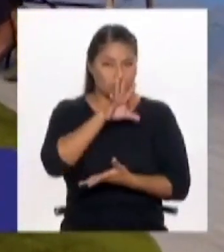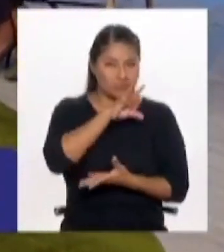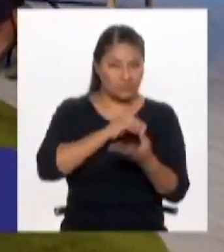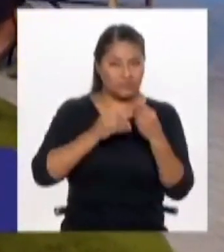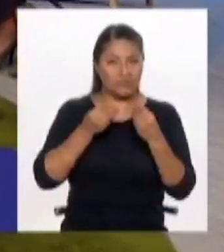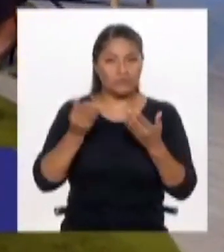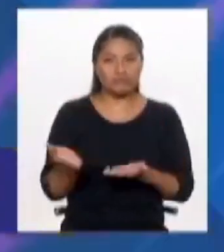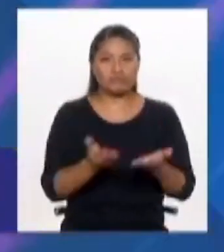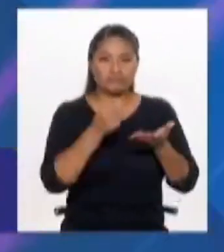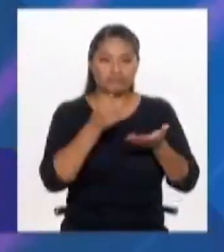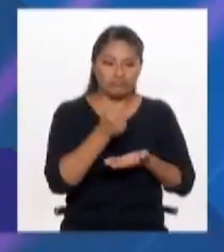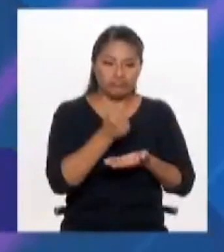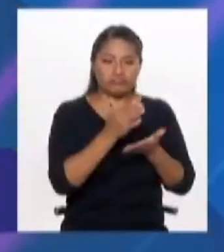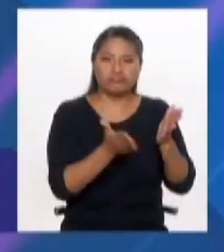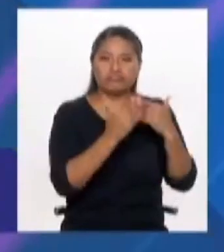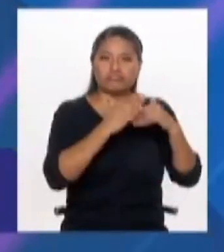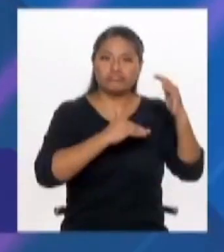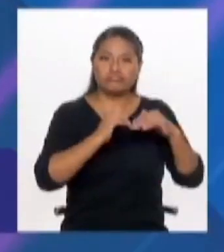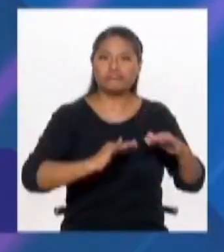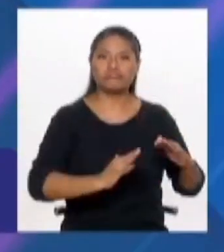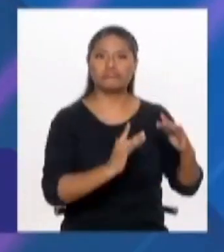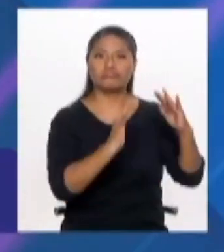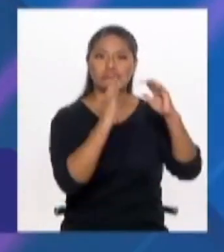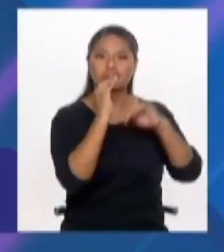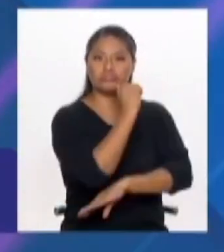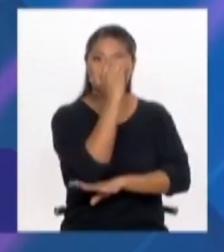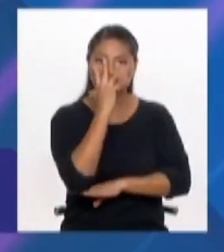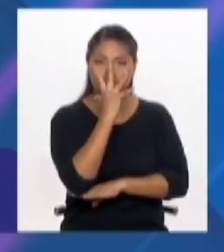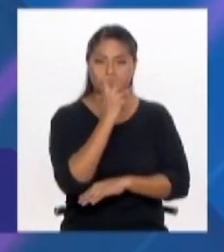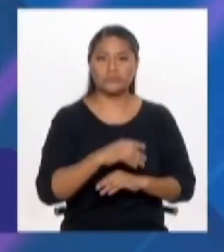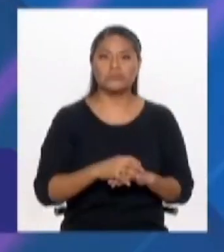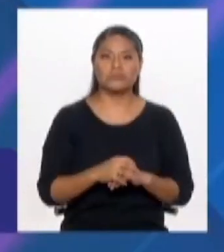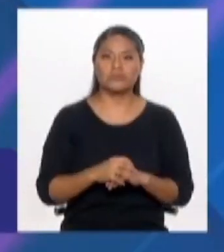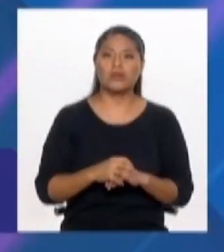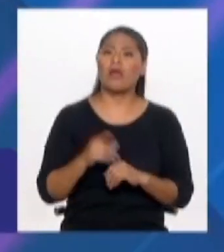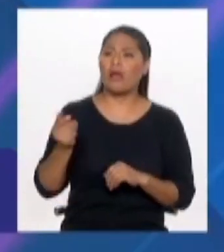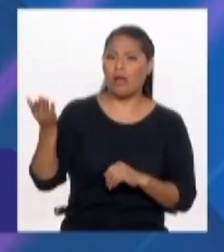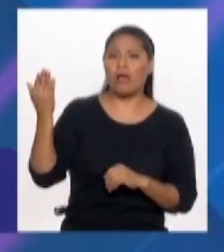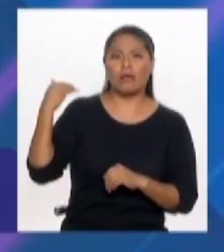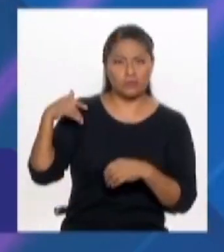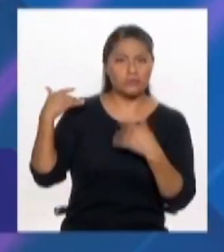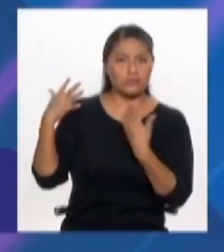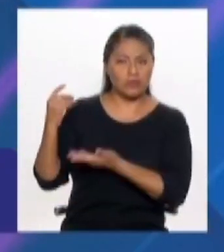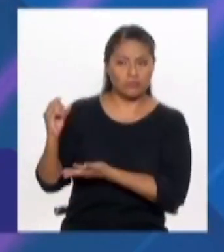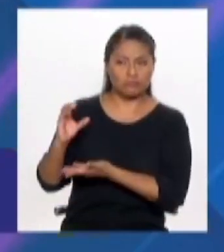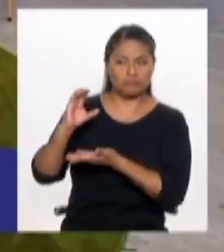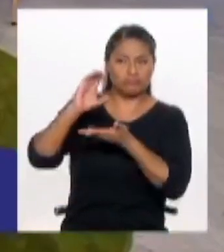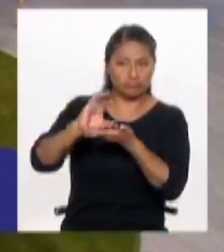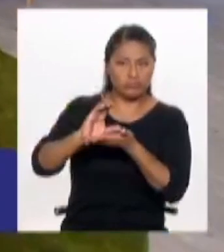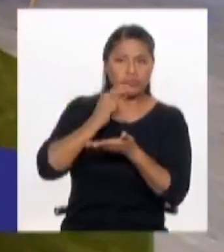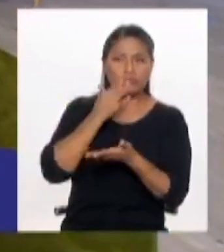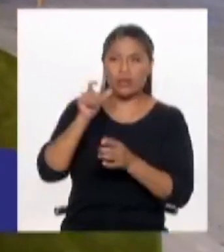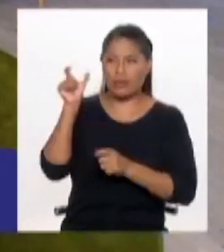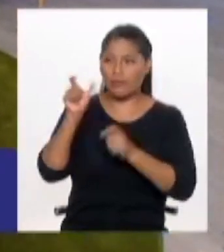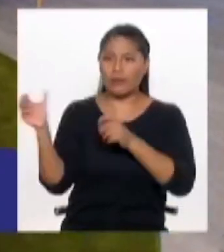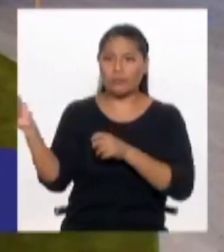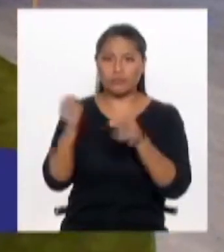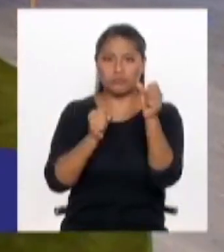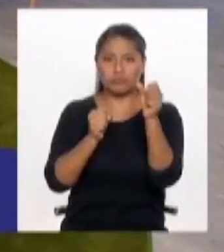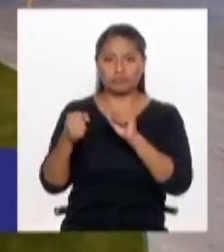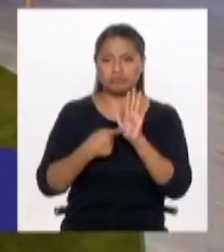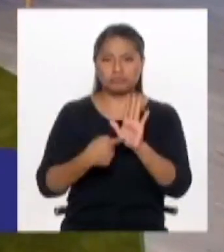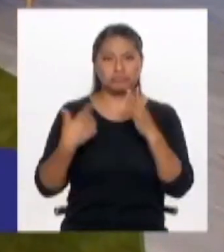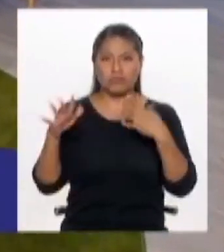y entonces poder desarrollar. Eso, fue muy sencillo. Sí, había un presupuesto que había que ejecutar y encontraron las personas que pudieron ejecutarlo.